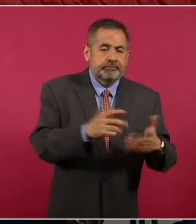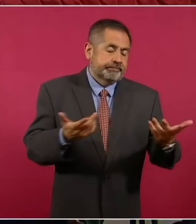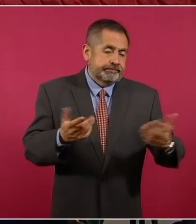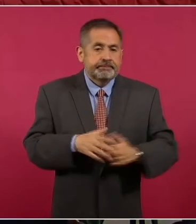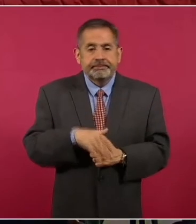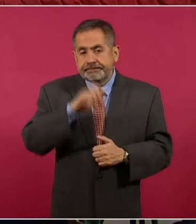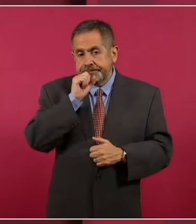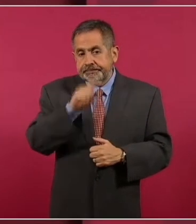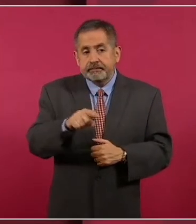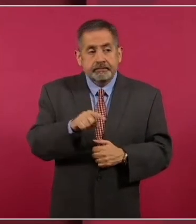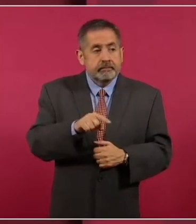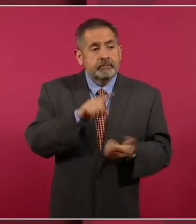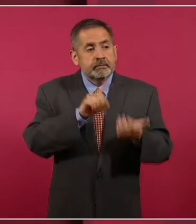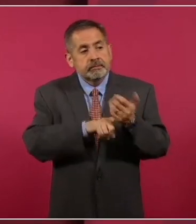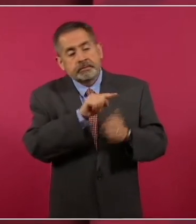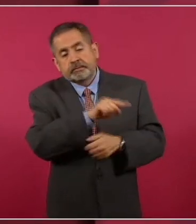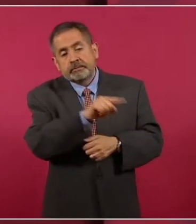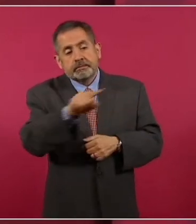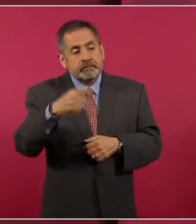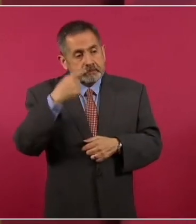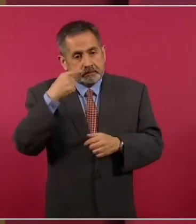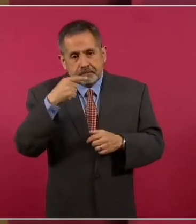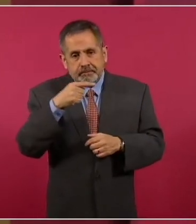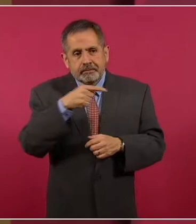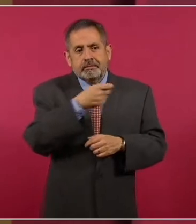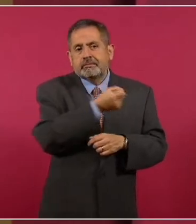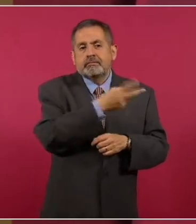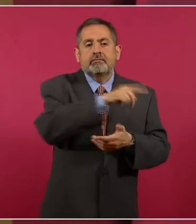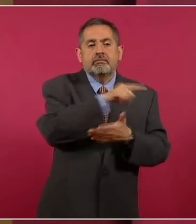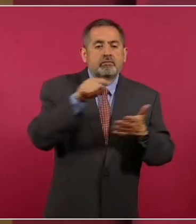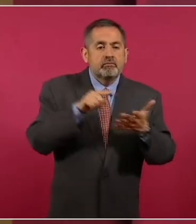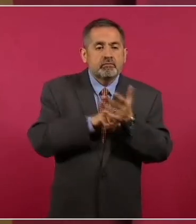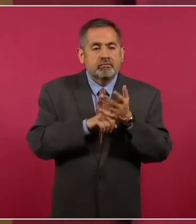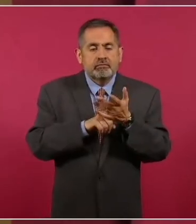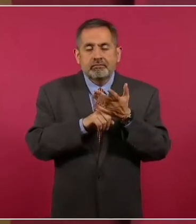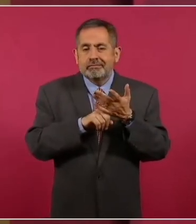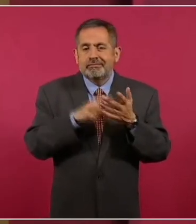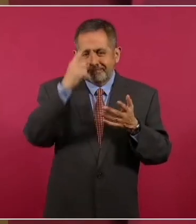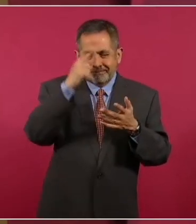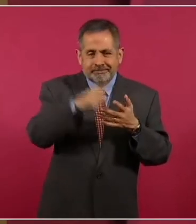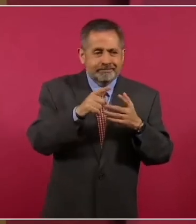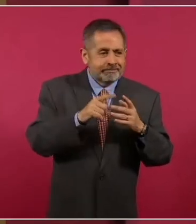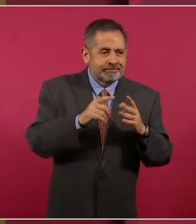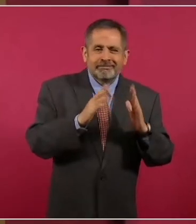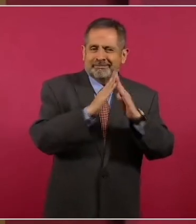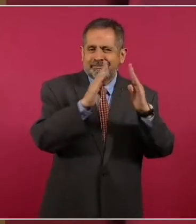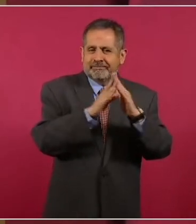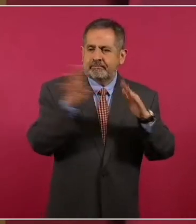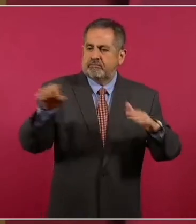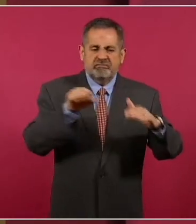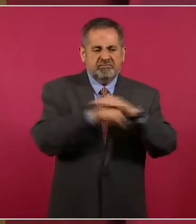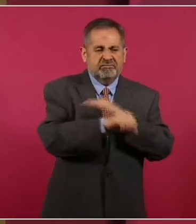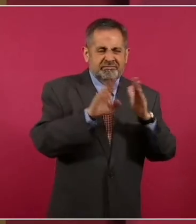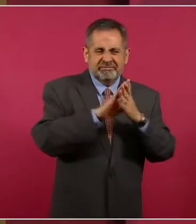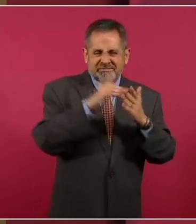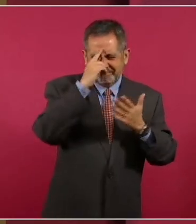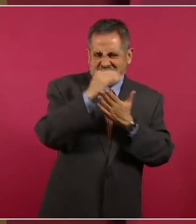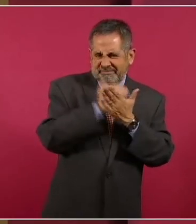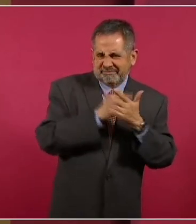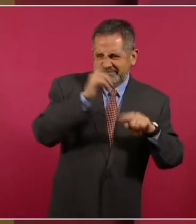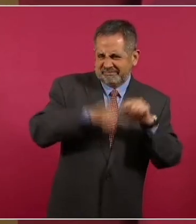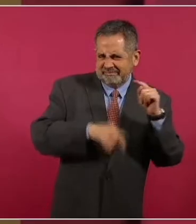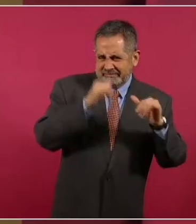los giros negros y los centros de rehabilitación de adicciones en estos 50 municipios prioritarios.